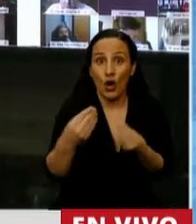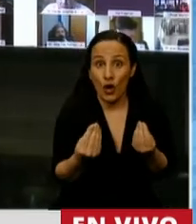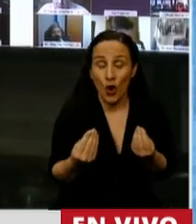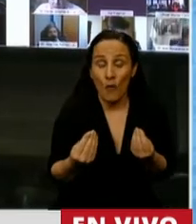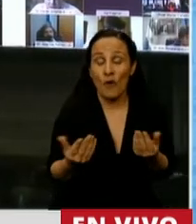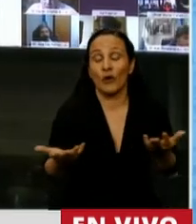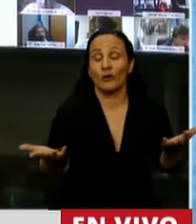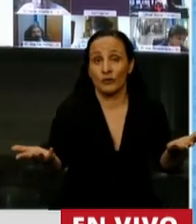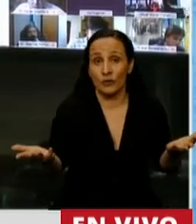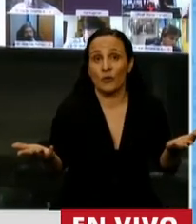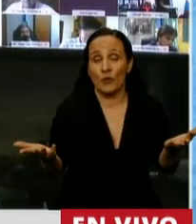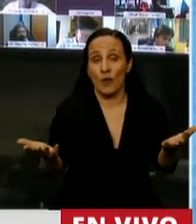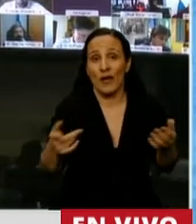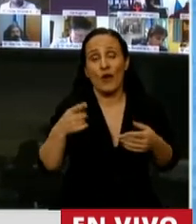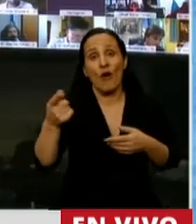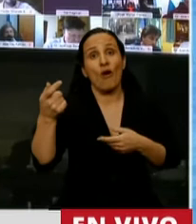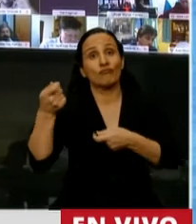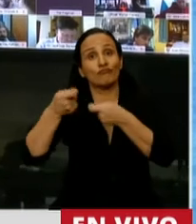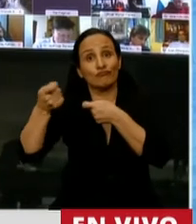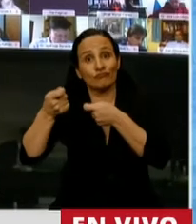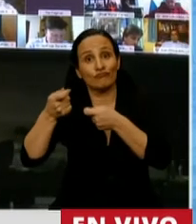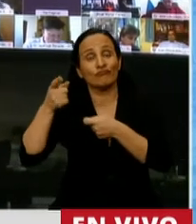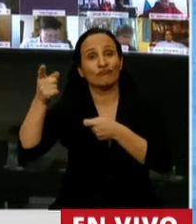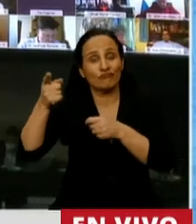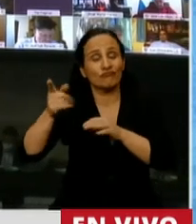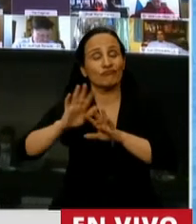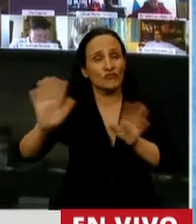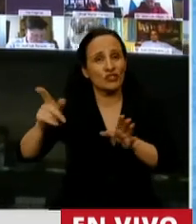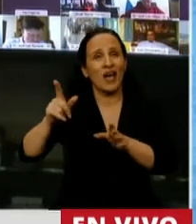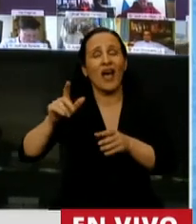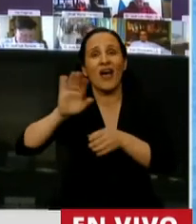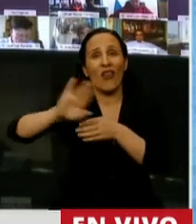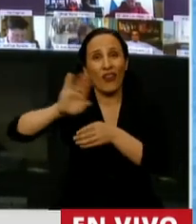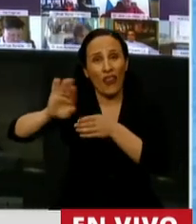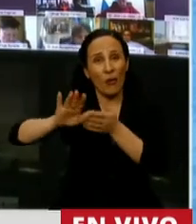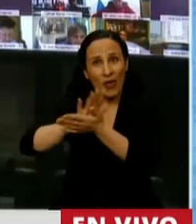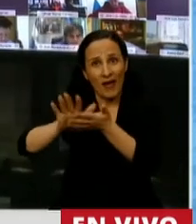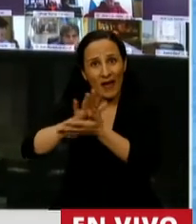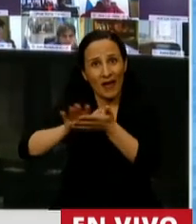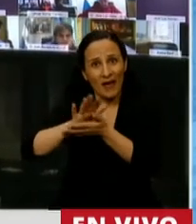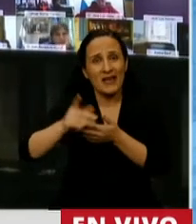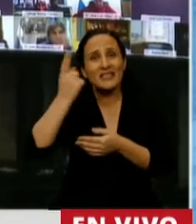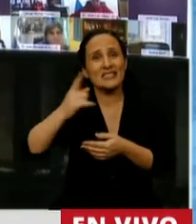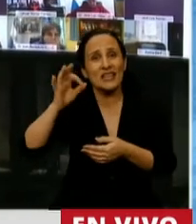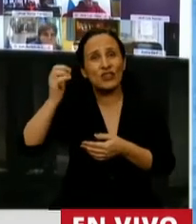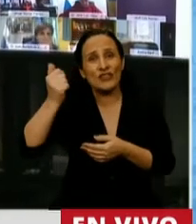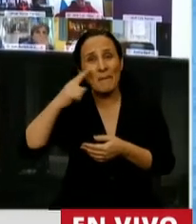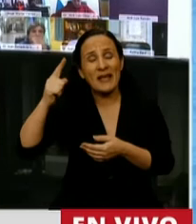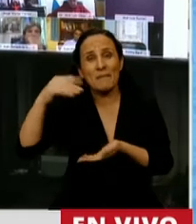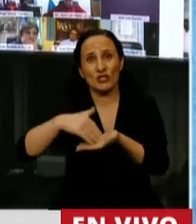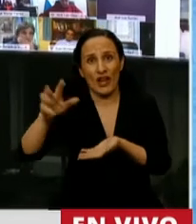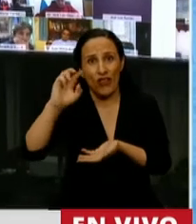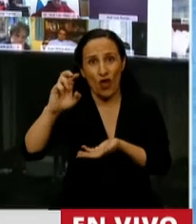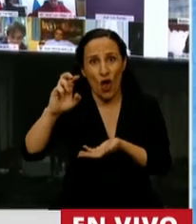de una negociación exitosa con el 99.16% de la deuda, 106.000 millones de dólares que